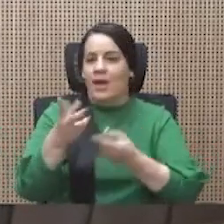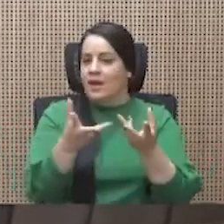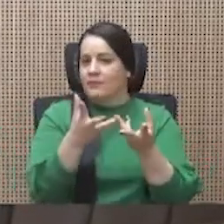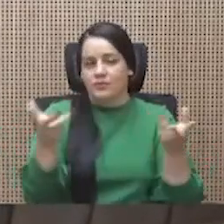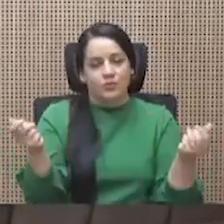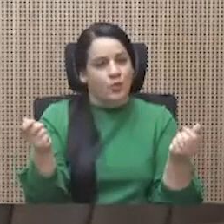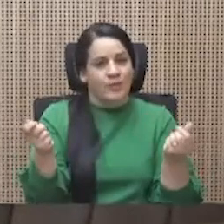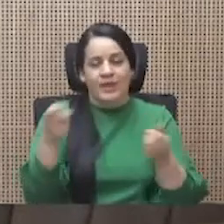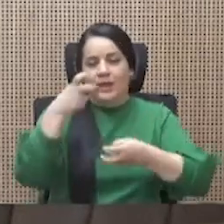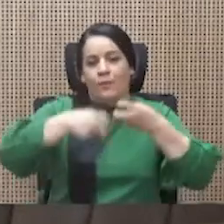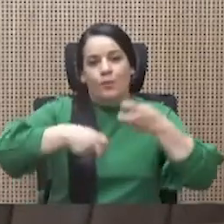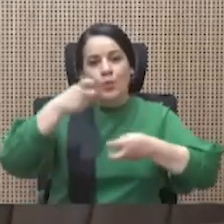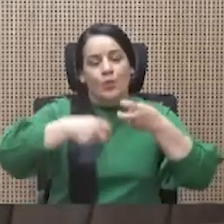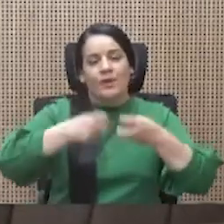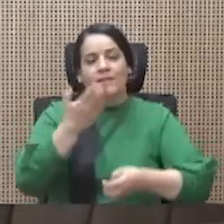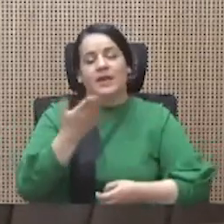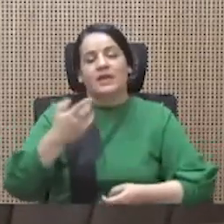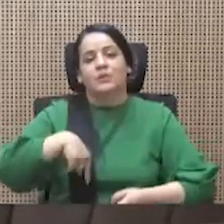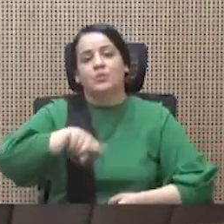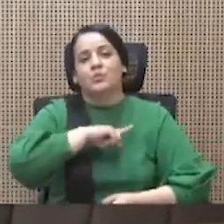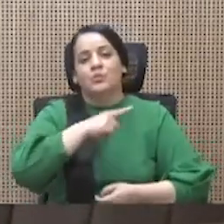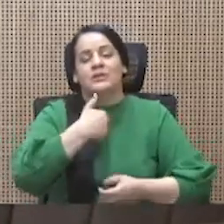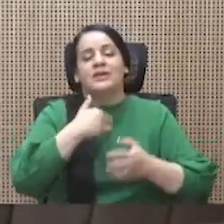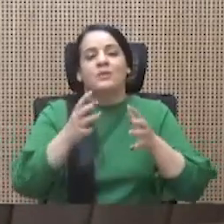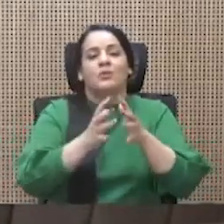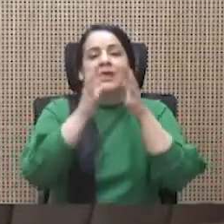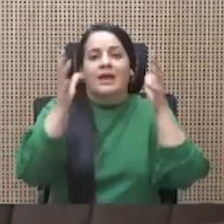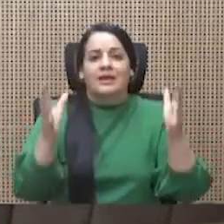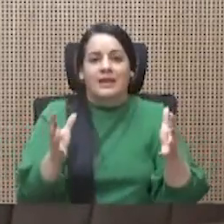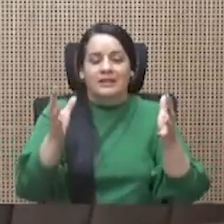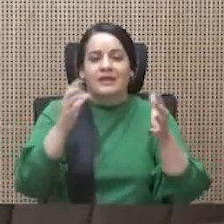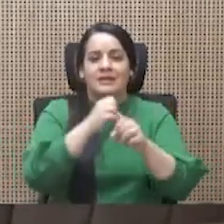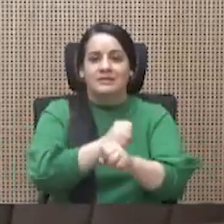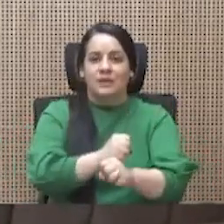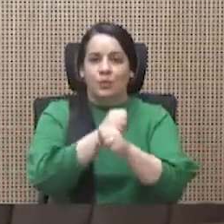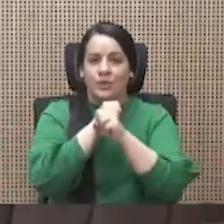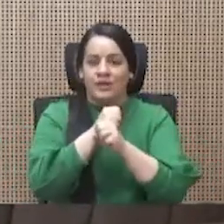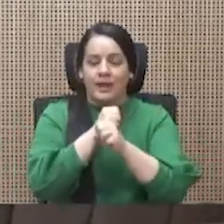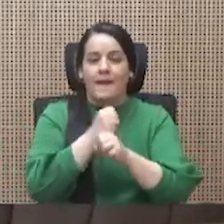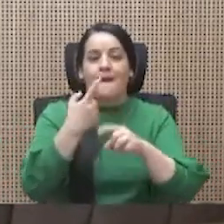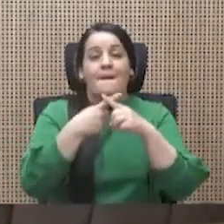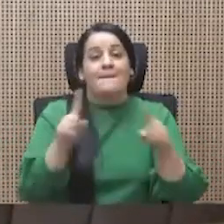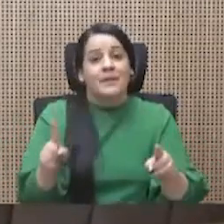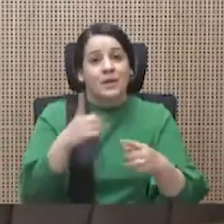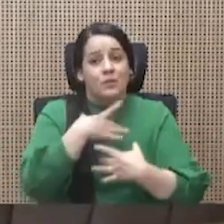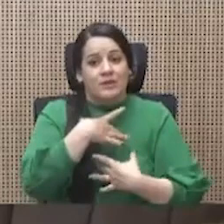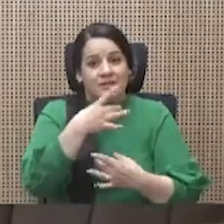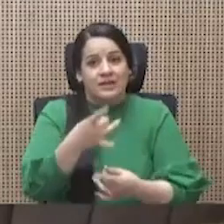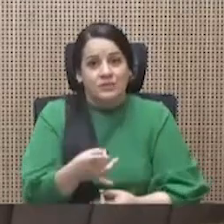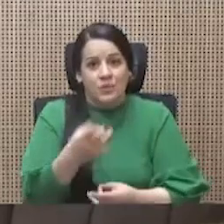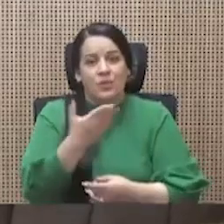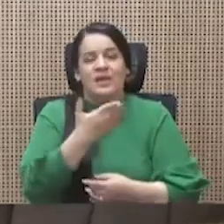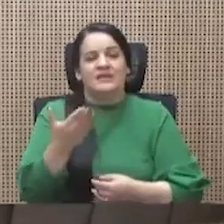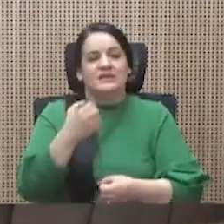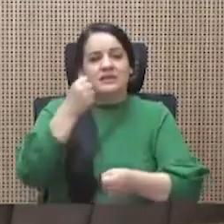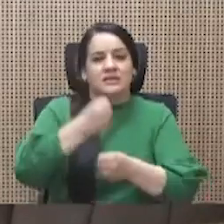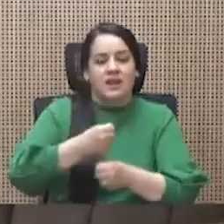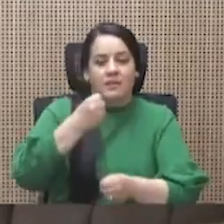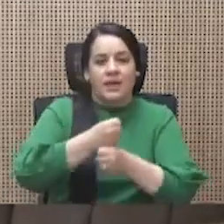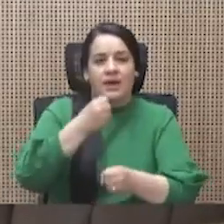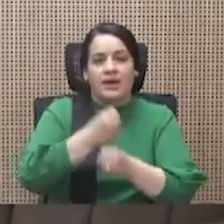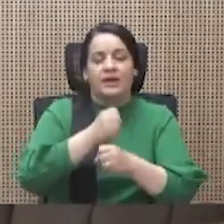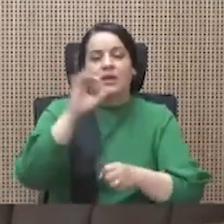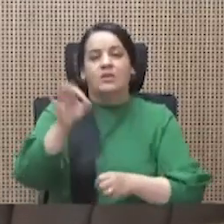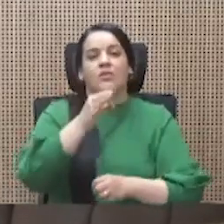el problema que tenemos tan grande de seguridad. Pero la intención es trabajar en